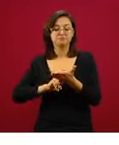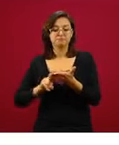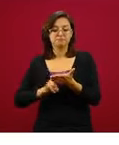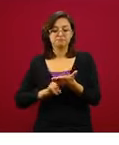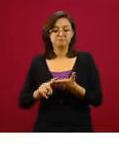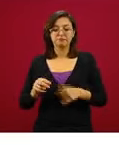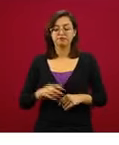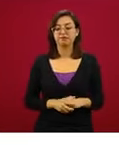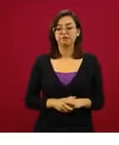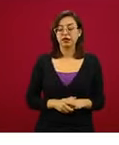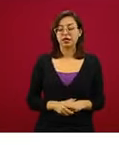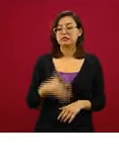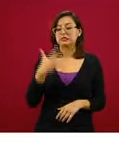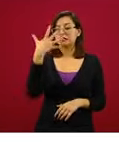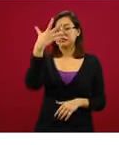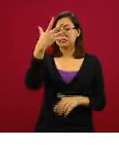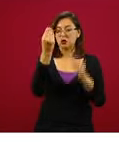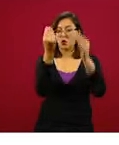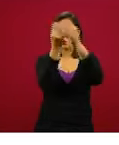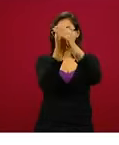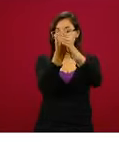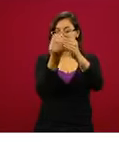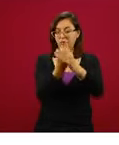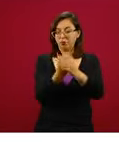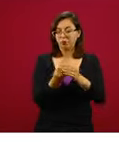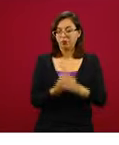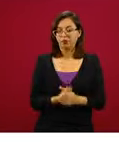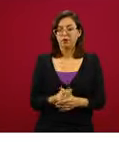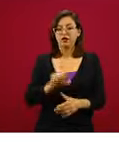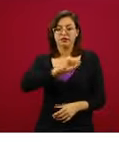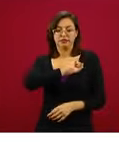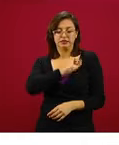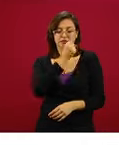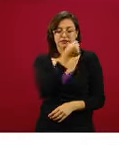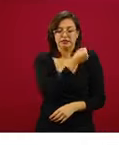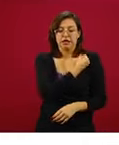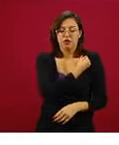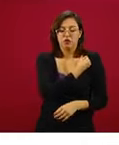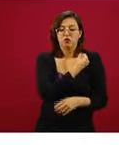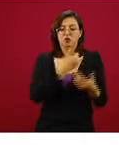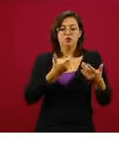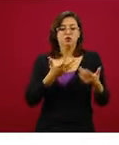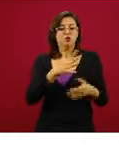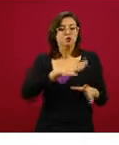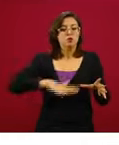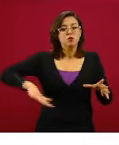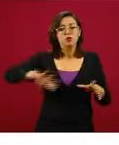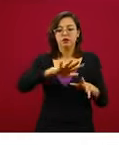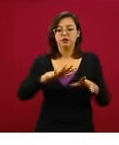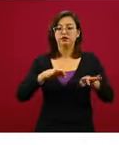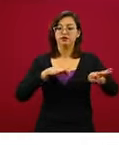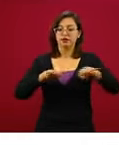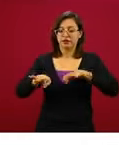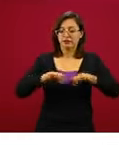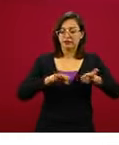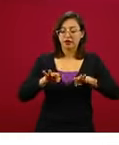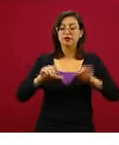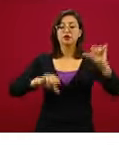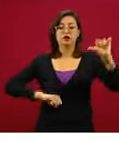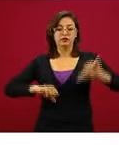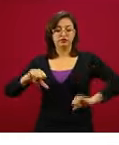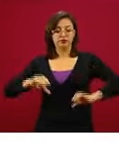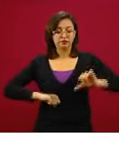categorías. Medidas de salud pública y trabajo. Las actividades laborales.